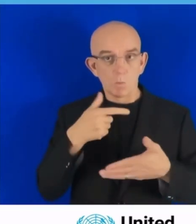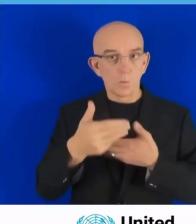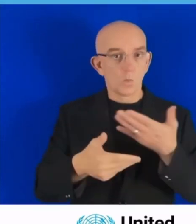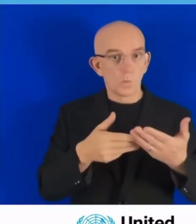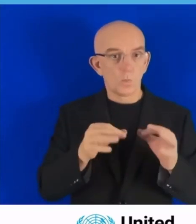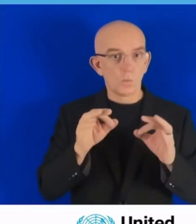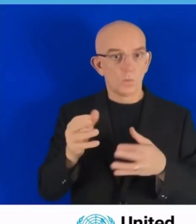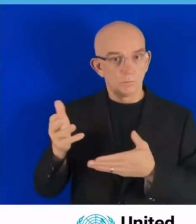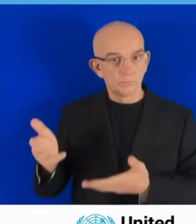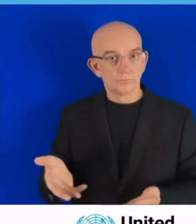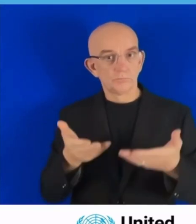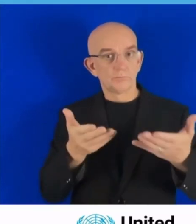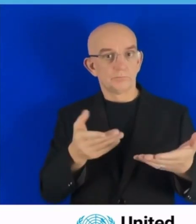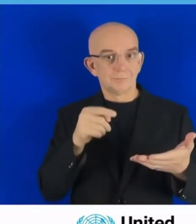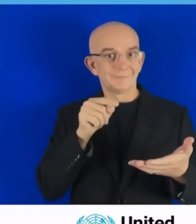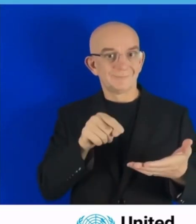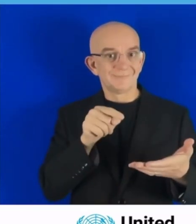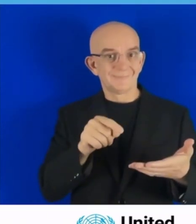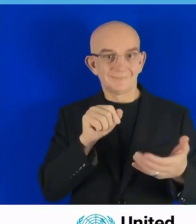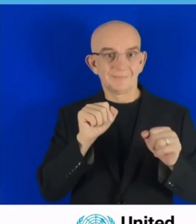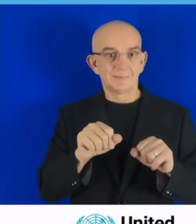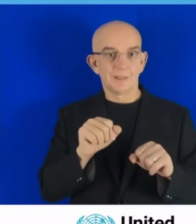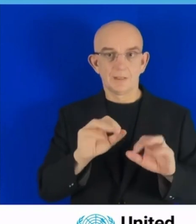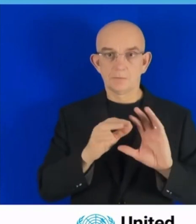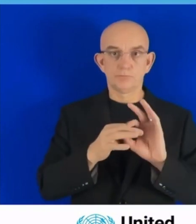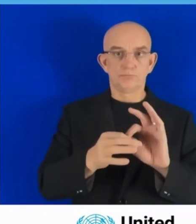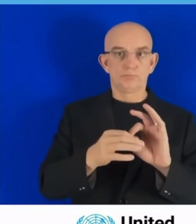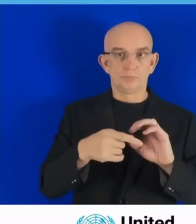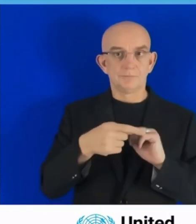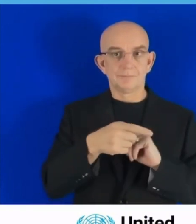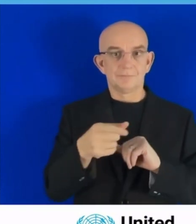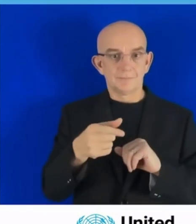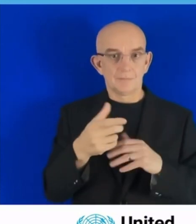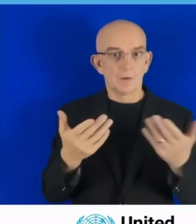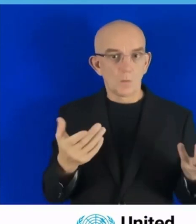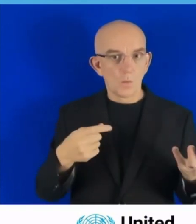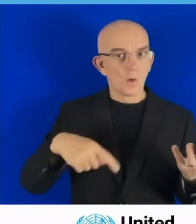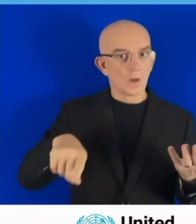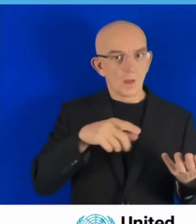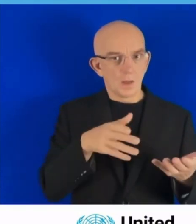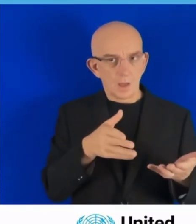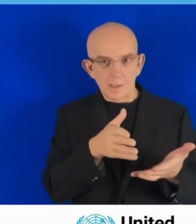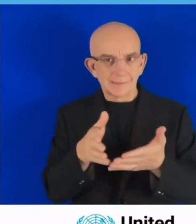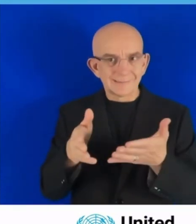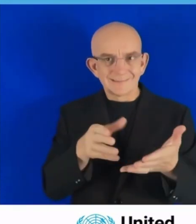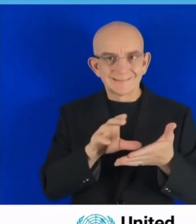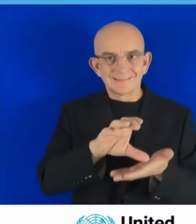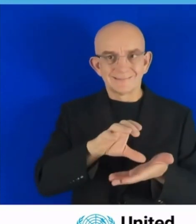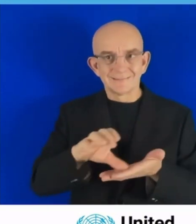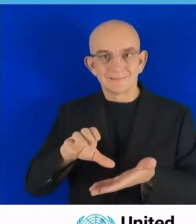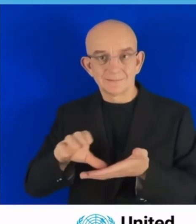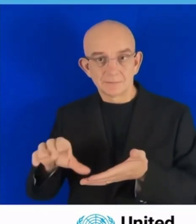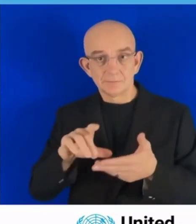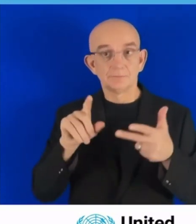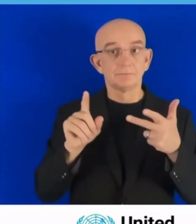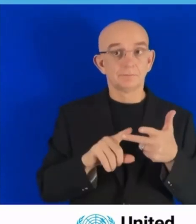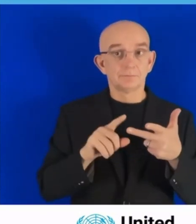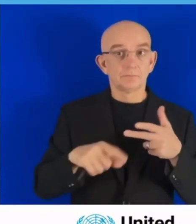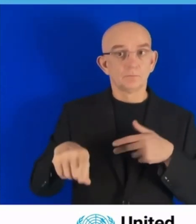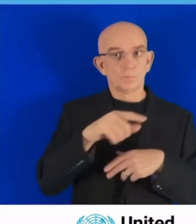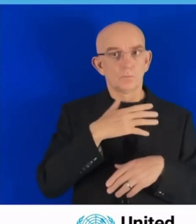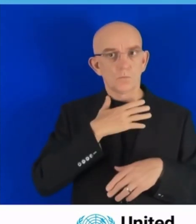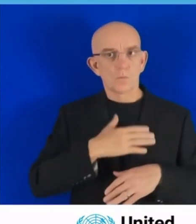poder generar programas eficientes donde los recursos más se necesiten. Seguiremos en nuestro rol también de asistir a los países,